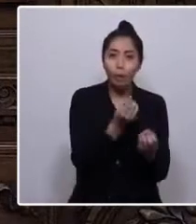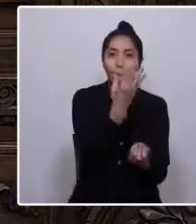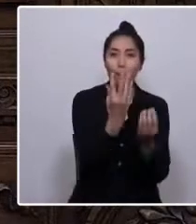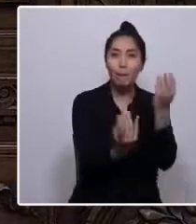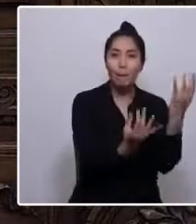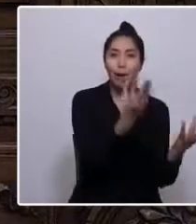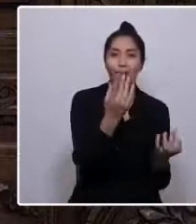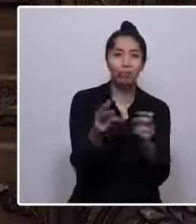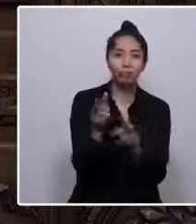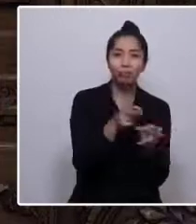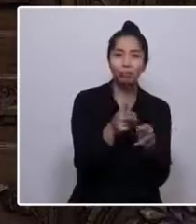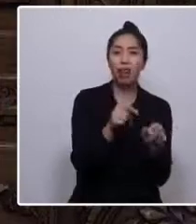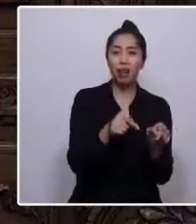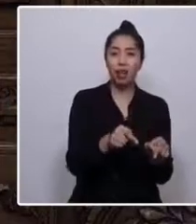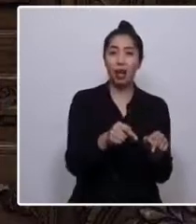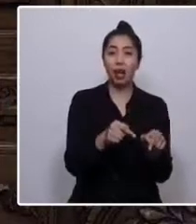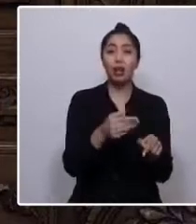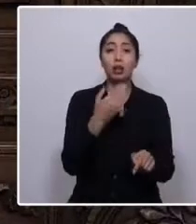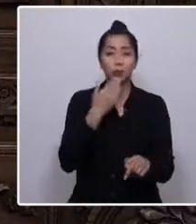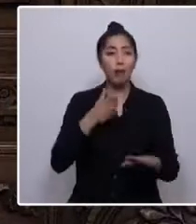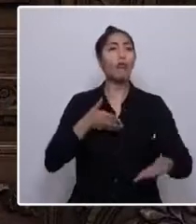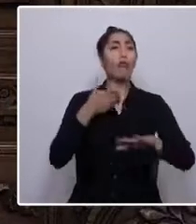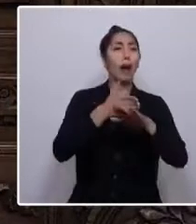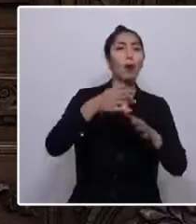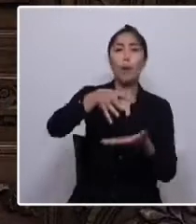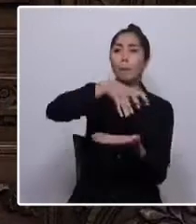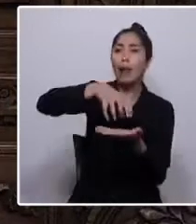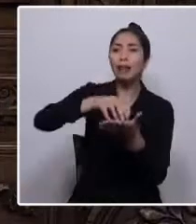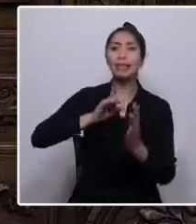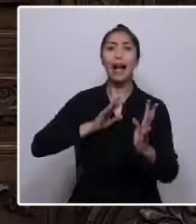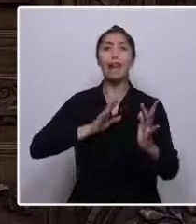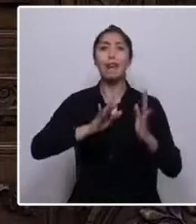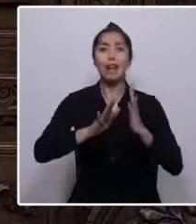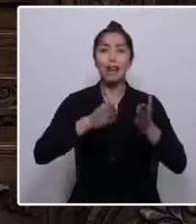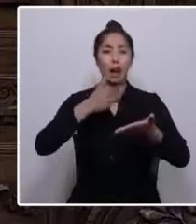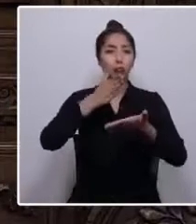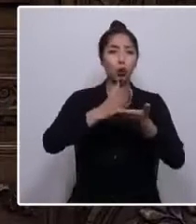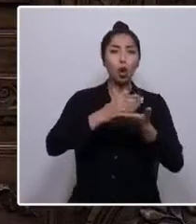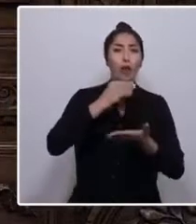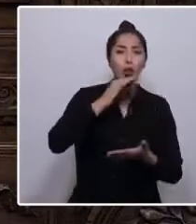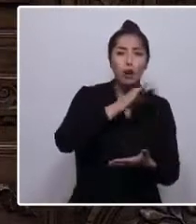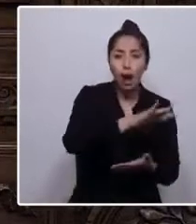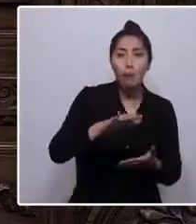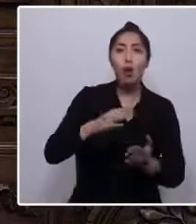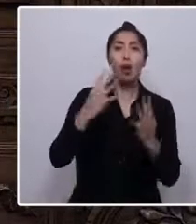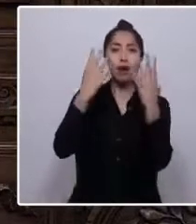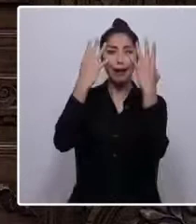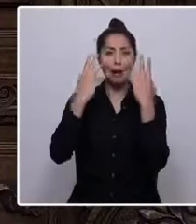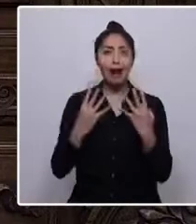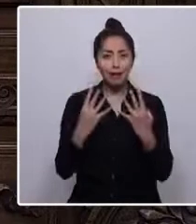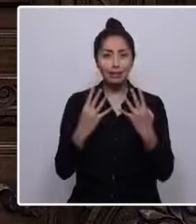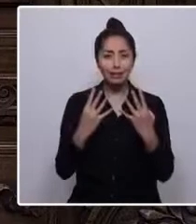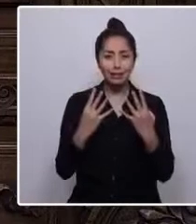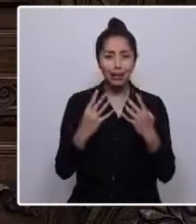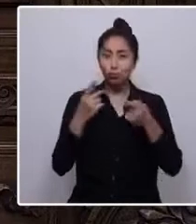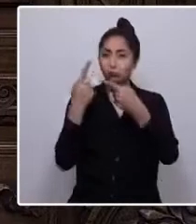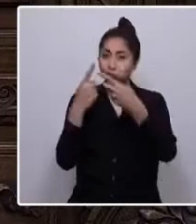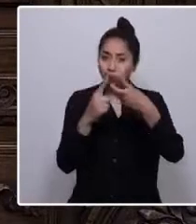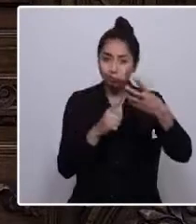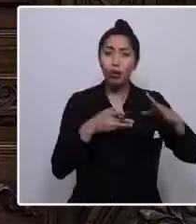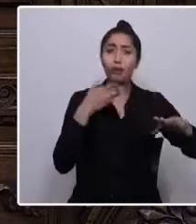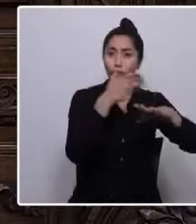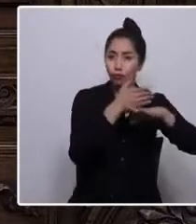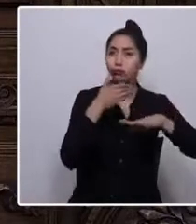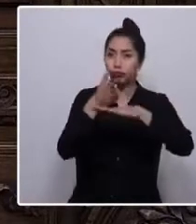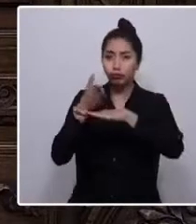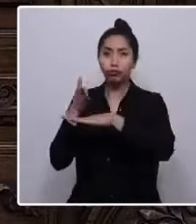consumo humano. Y vamos a las plazas, a las ferias, a las escuelas rurales, a educar sobre los efectos de estos productos en la salud de los niños